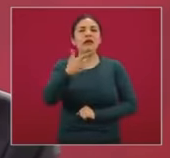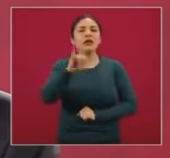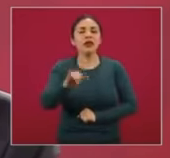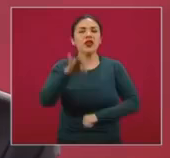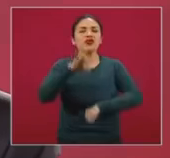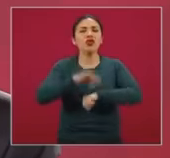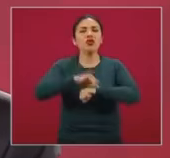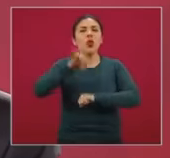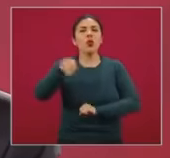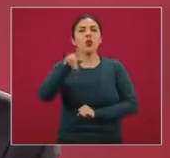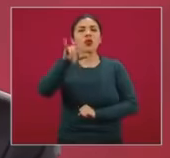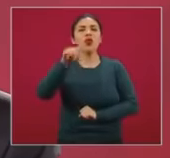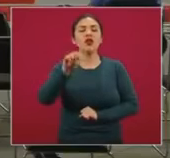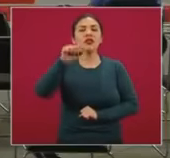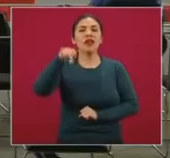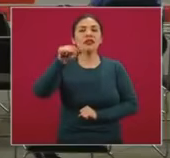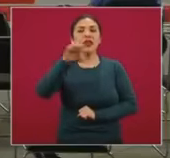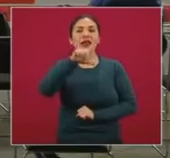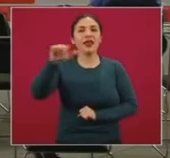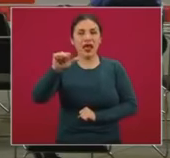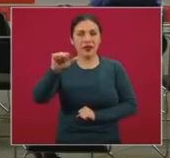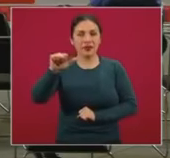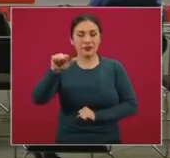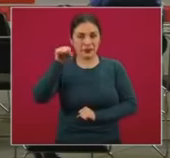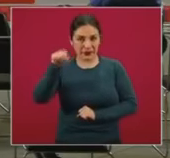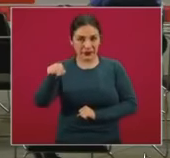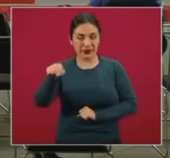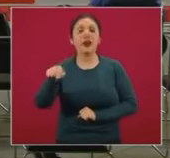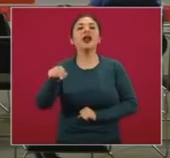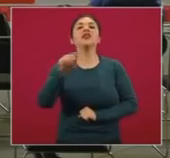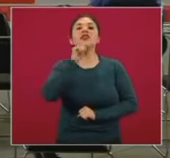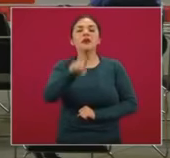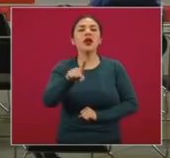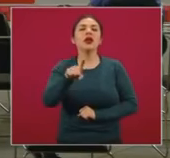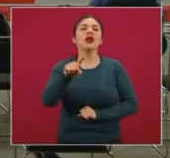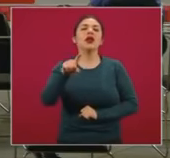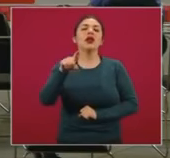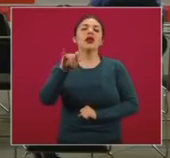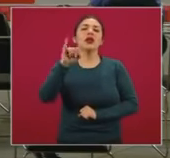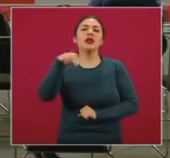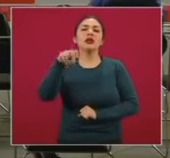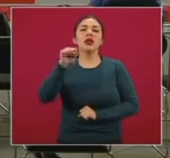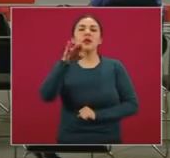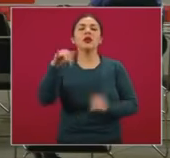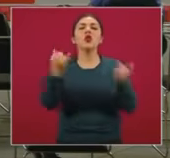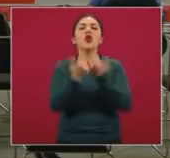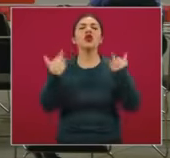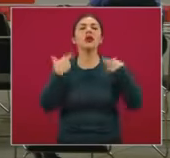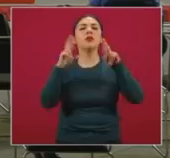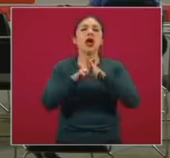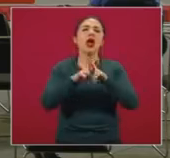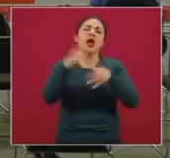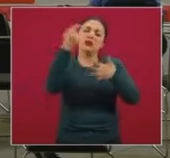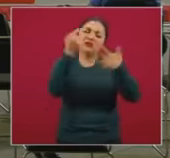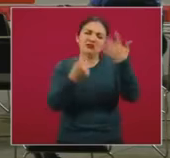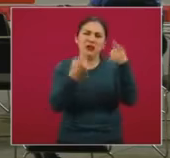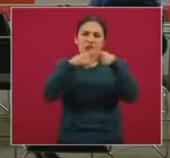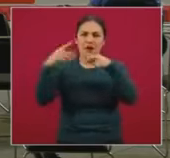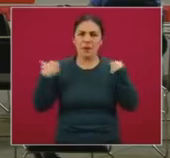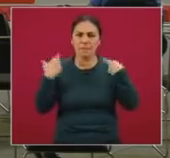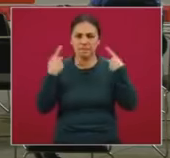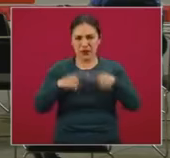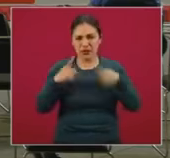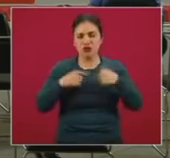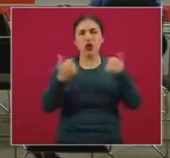el doctor Julio Santaella Castell, y el Instituto Nacional de Salud Pública, representado, entre otros colaboradores, por